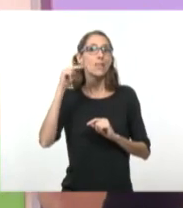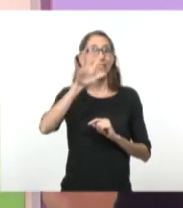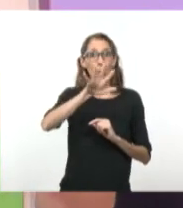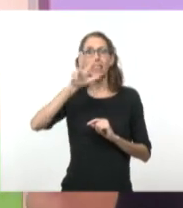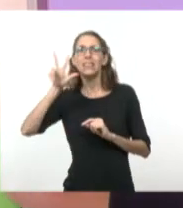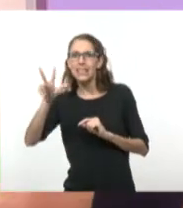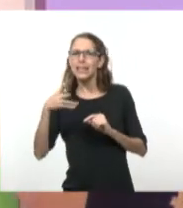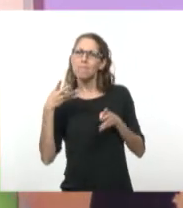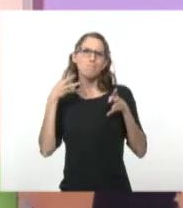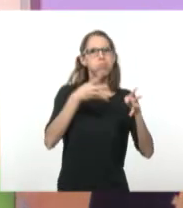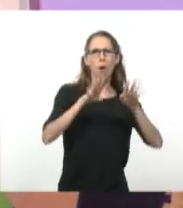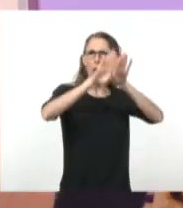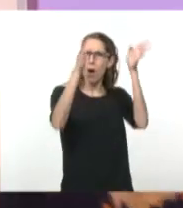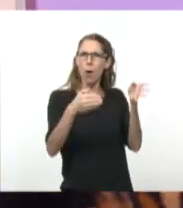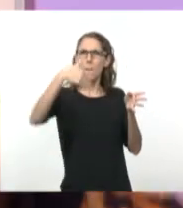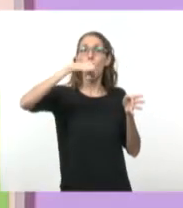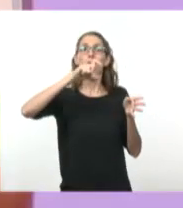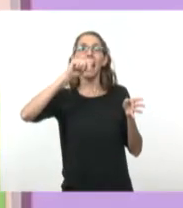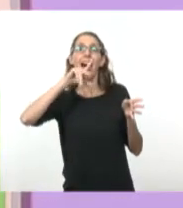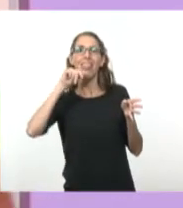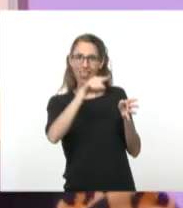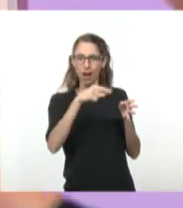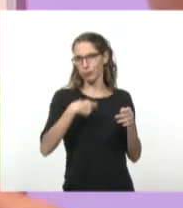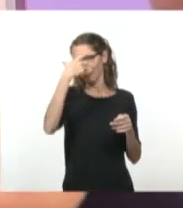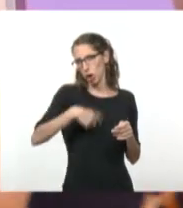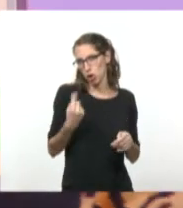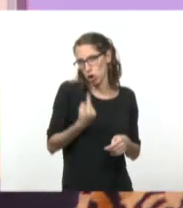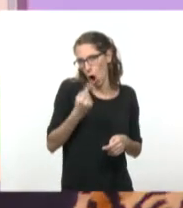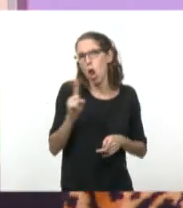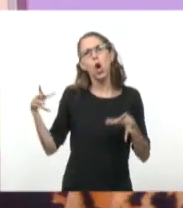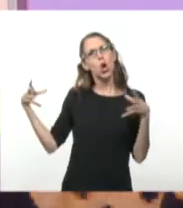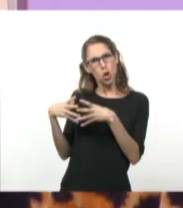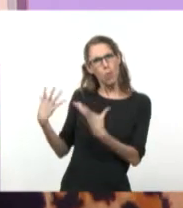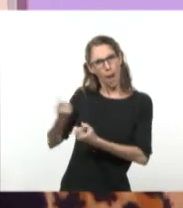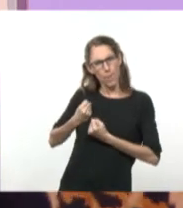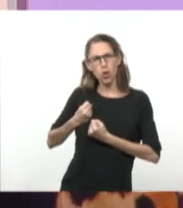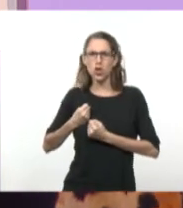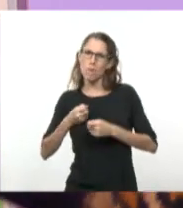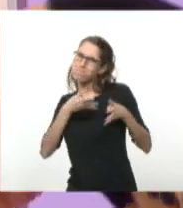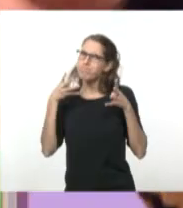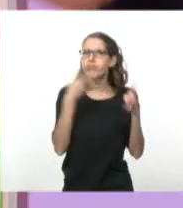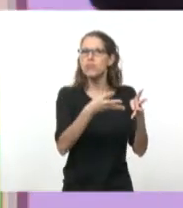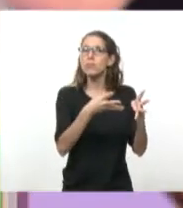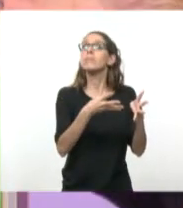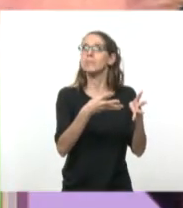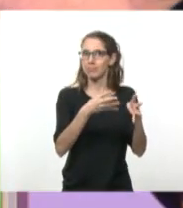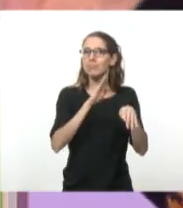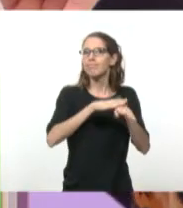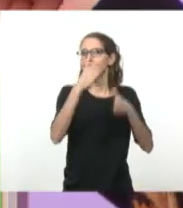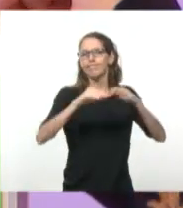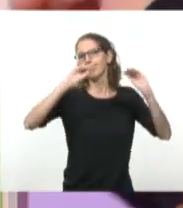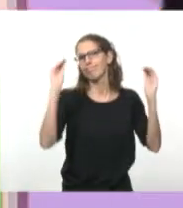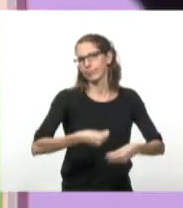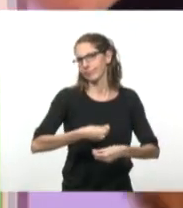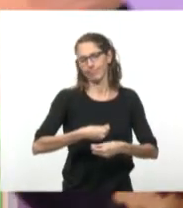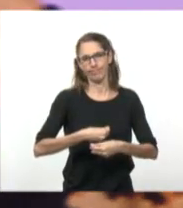cuartel Moncada, que no lo hace él solo, sino con un grupo de revolucionarios. Es un hecho que fracasa, digamos.